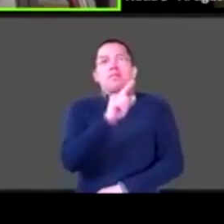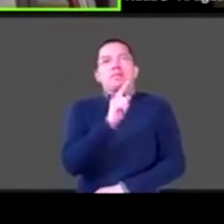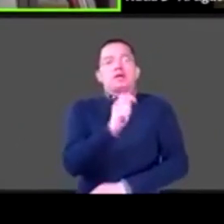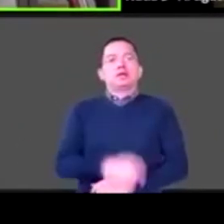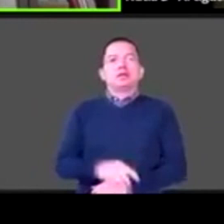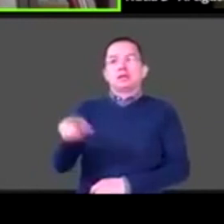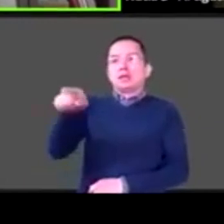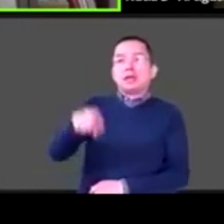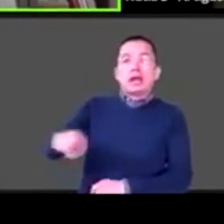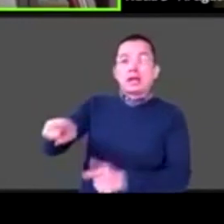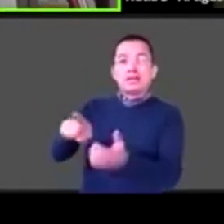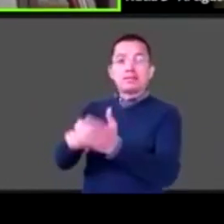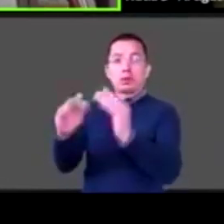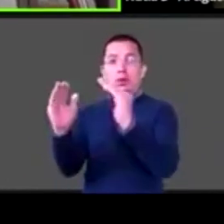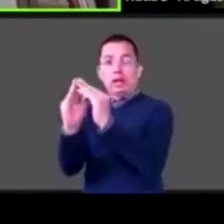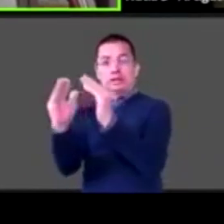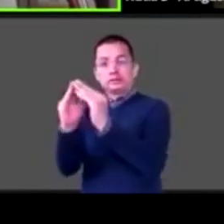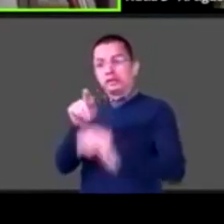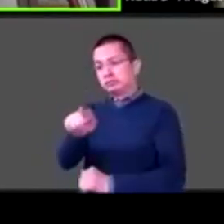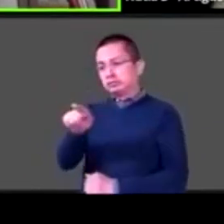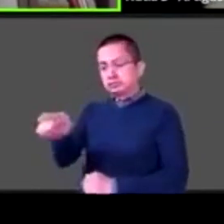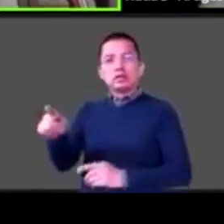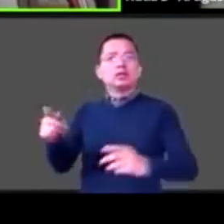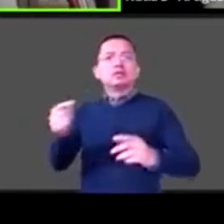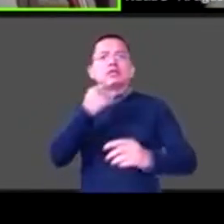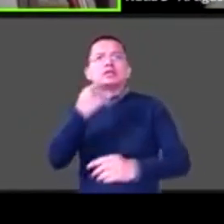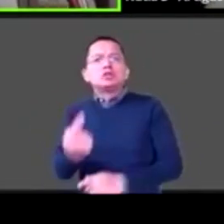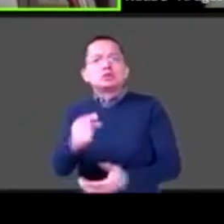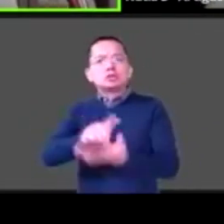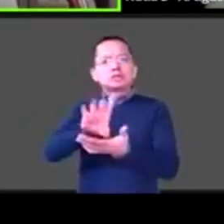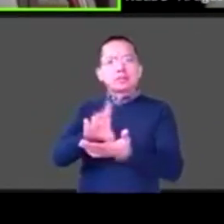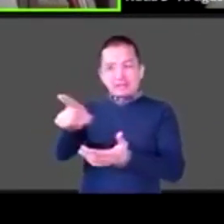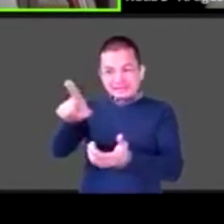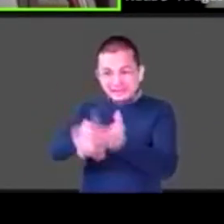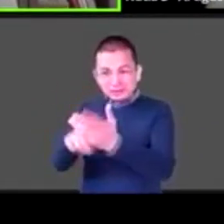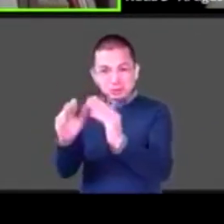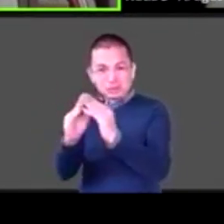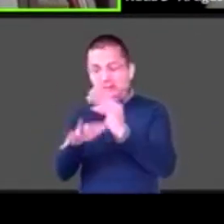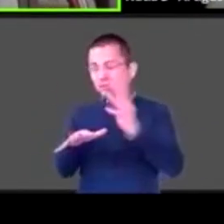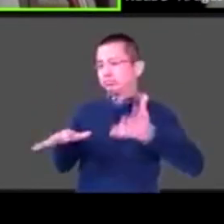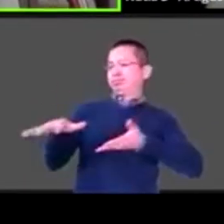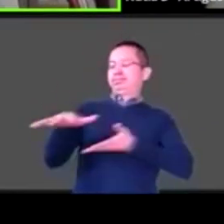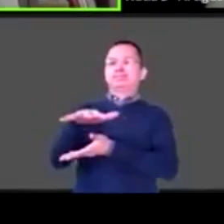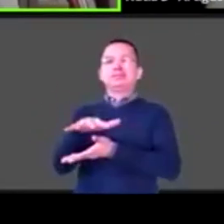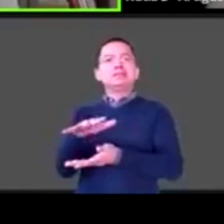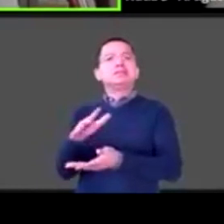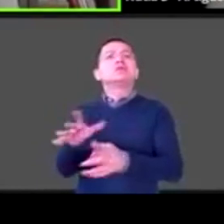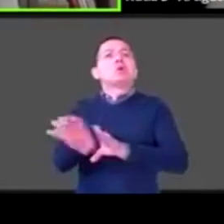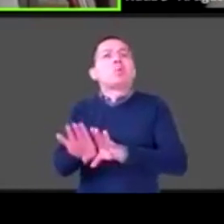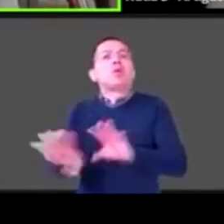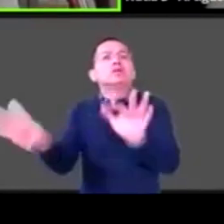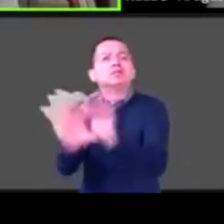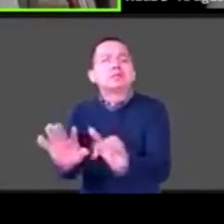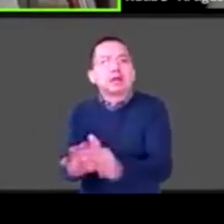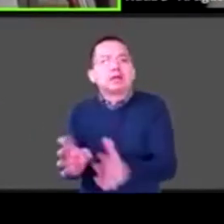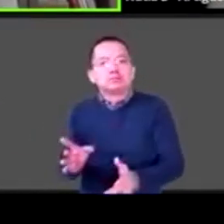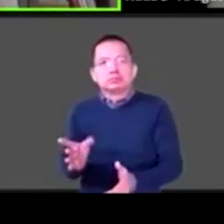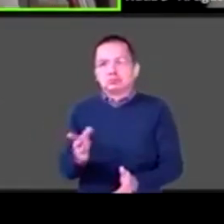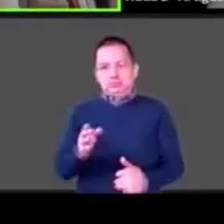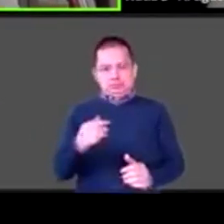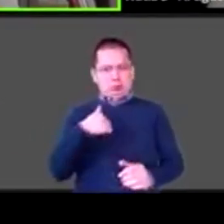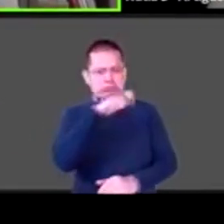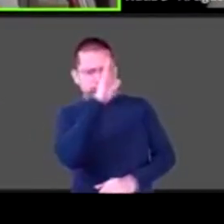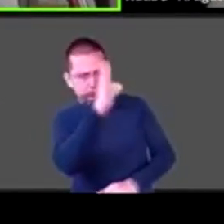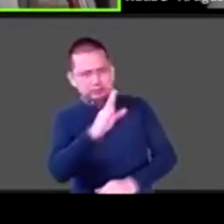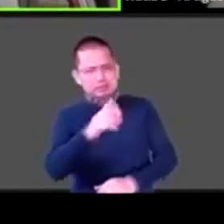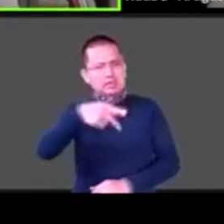en una casa que están viviendo en una crisis. ¿Cómo hiciste tú, Katia, en particular? Hay muchas mamás que nos están preguntando ¿Cómo le explicaste a Alan que no se